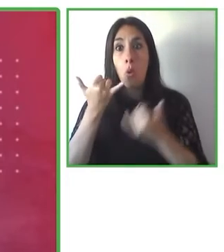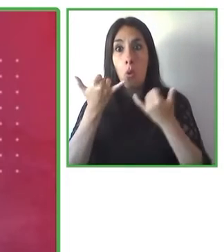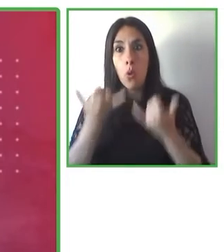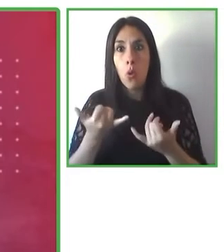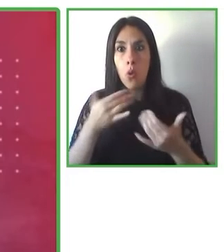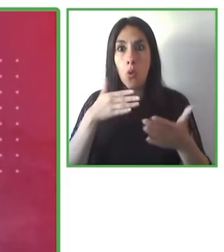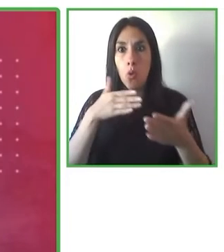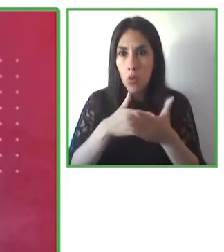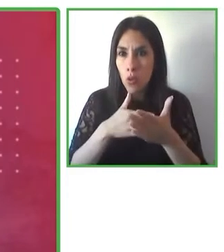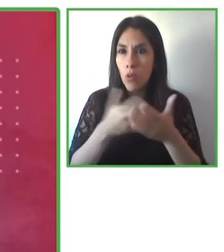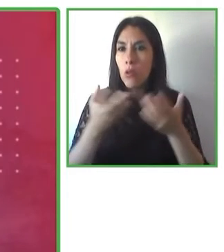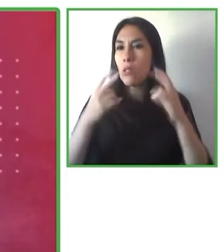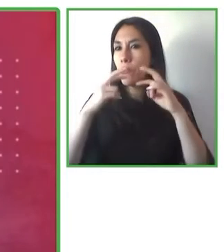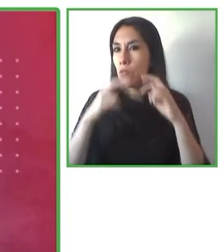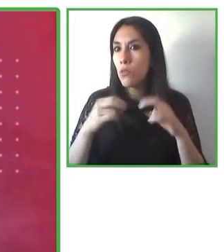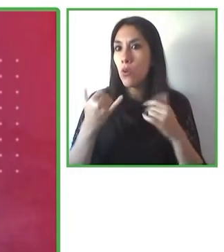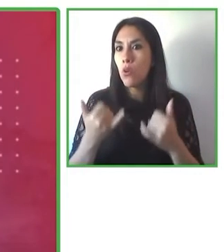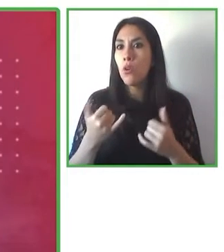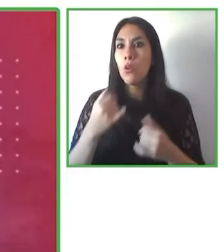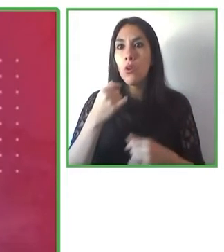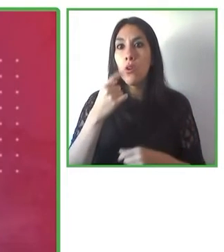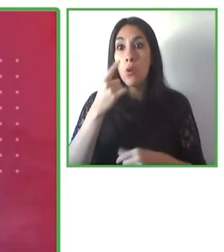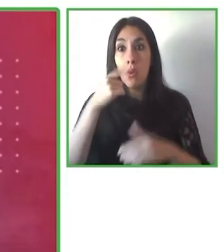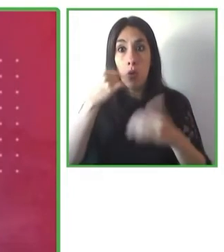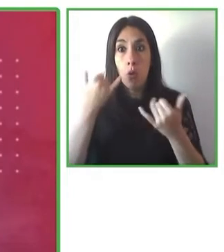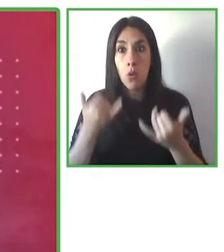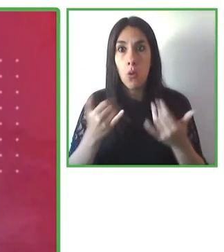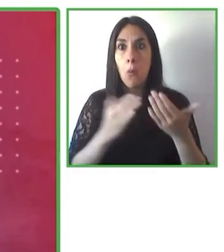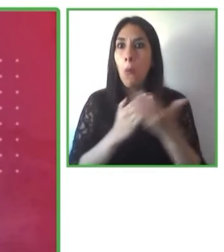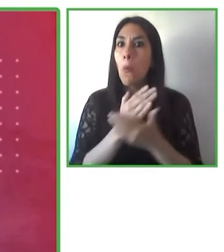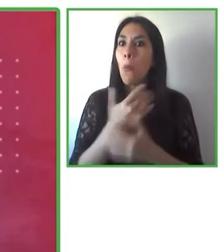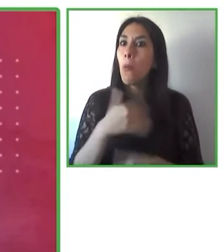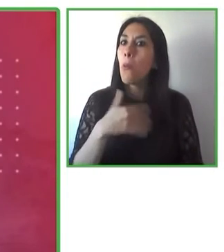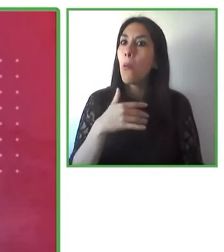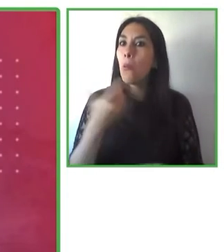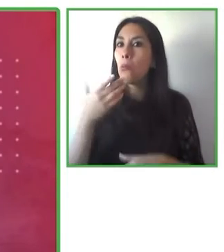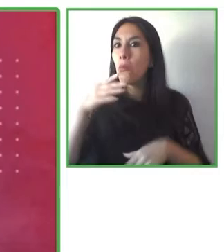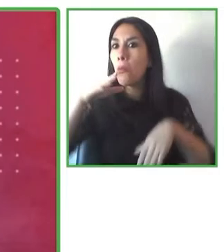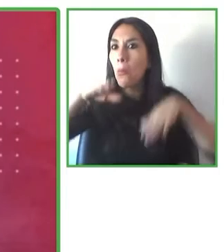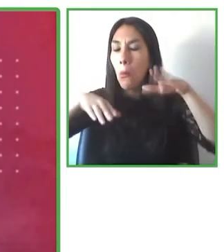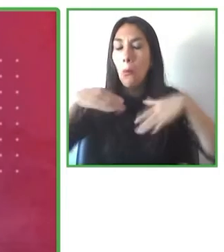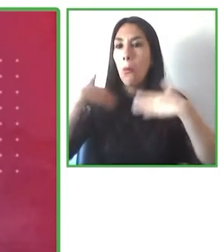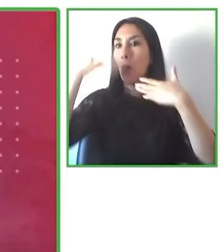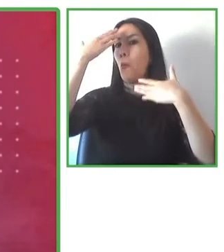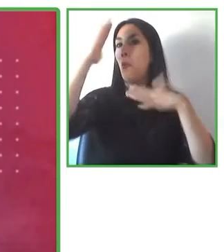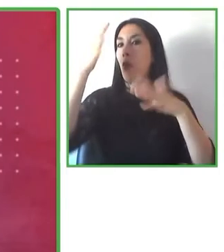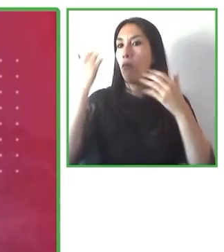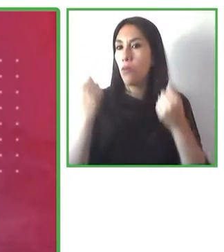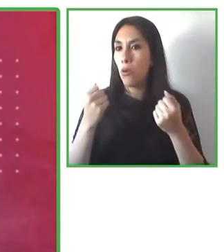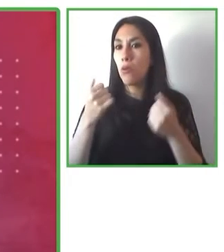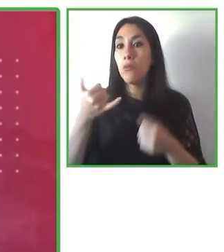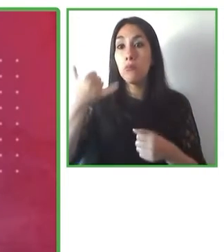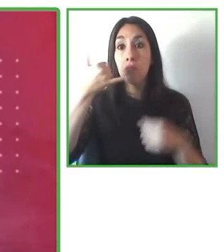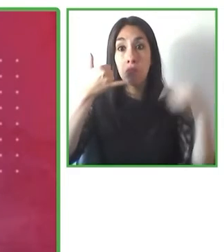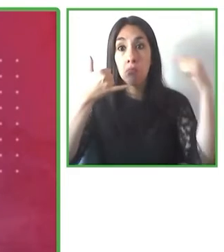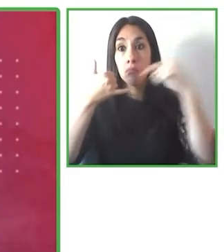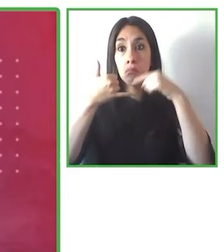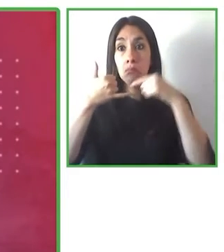conoce sobre la accesibilidad de los dispositivos y las posibilidades que brindan. Vamos a presentar al siguiente